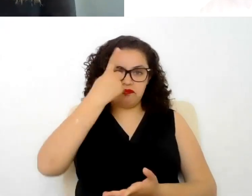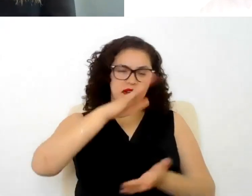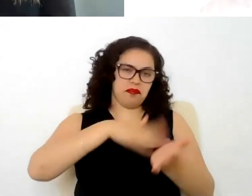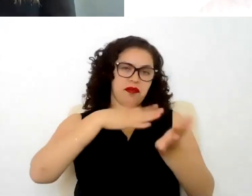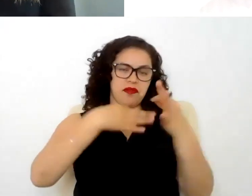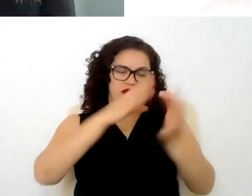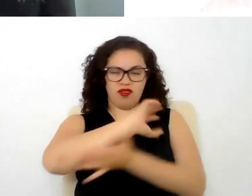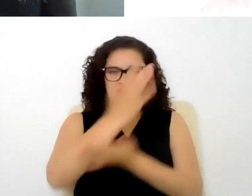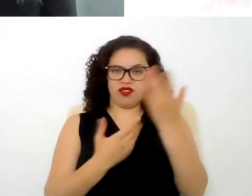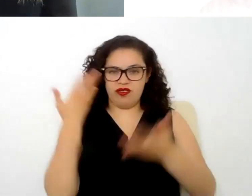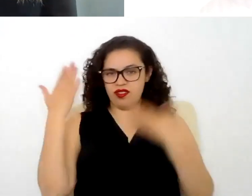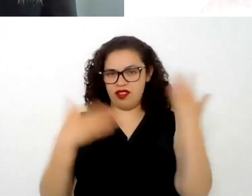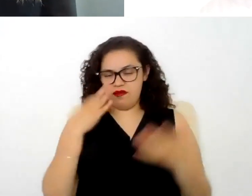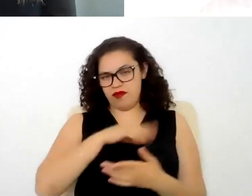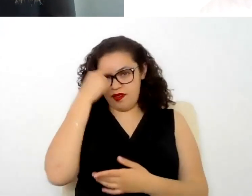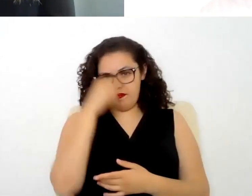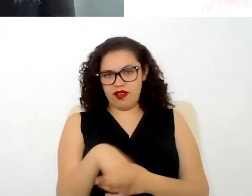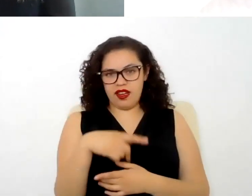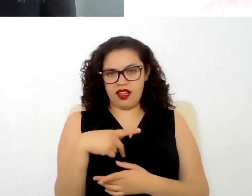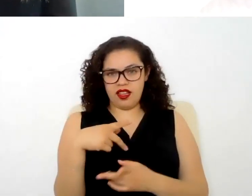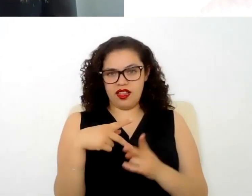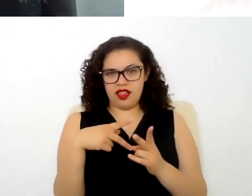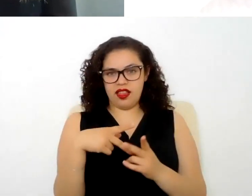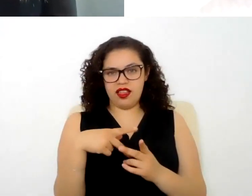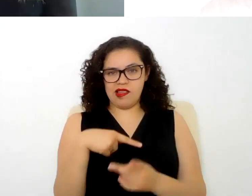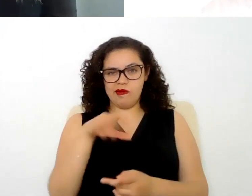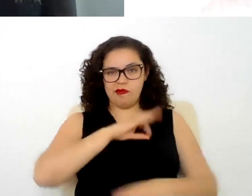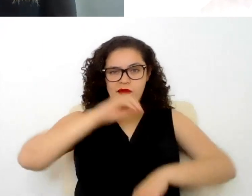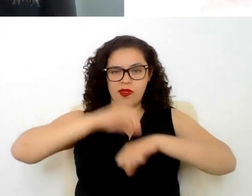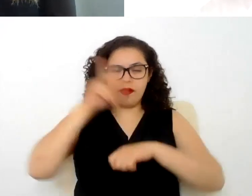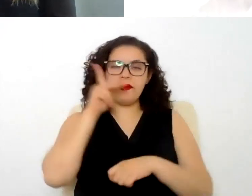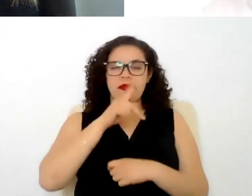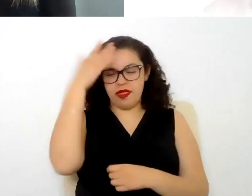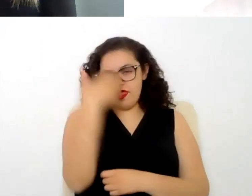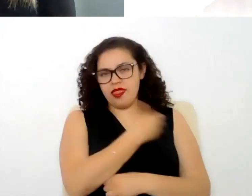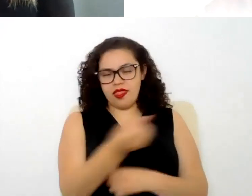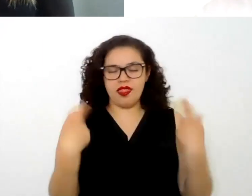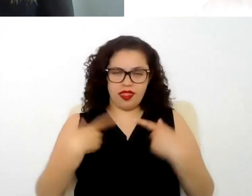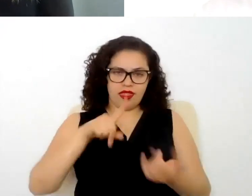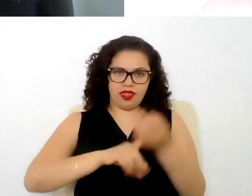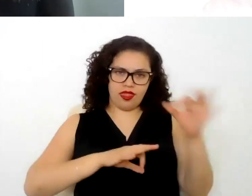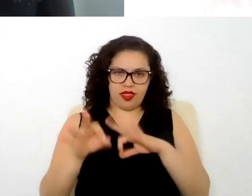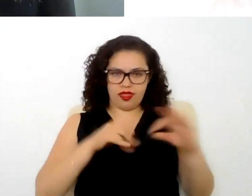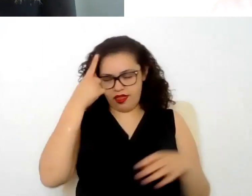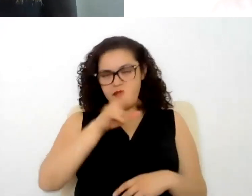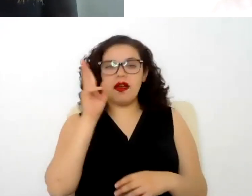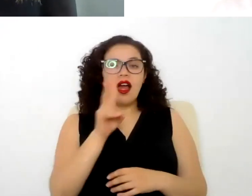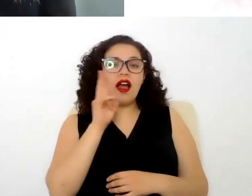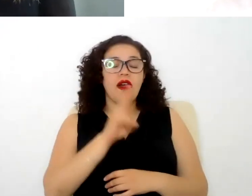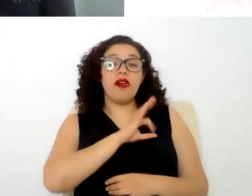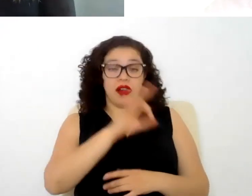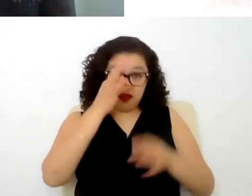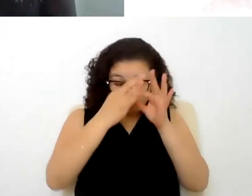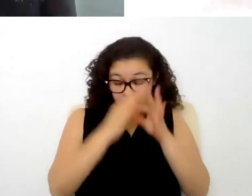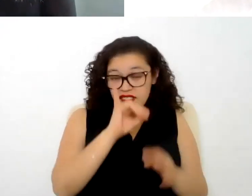contrato como bien mencioné el título es poner a prueba las capacidades del trabajador para ver si efectivamente cumple con